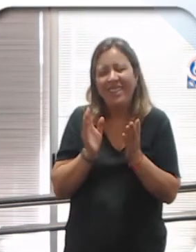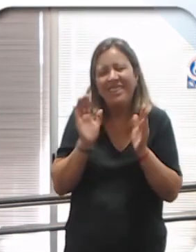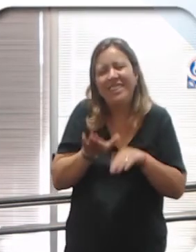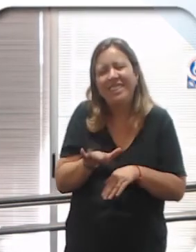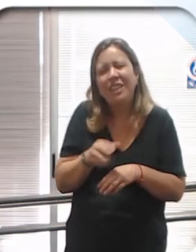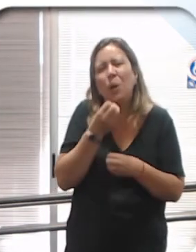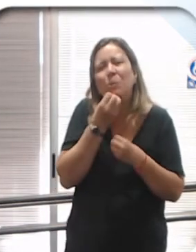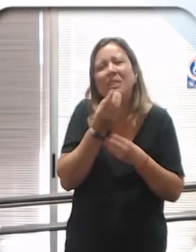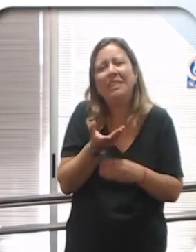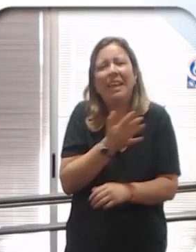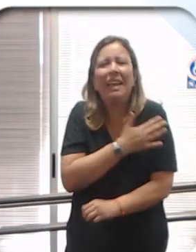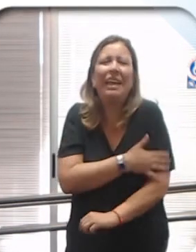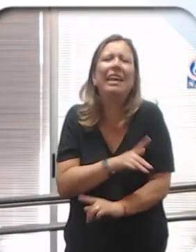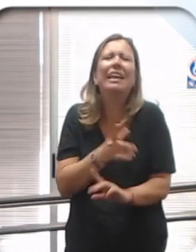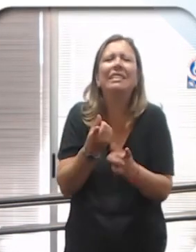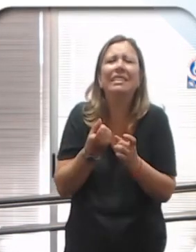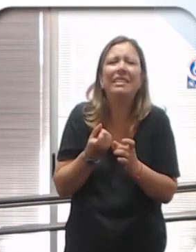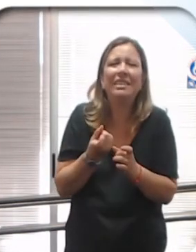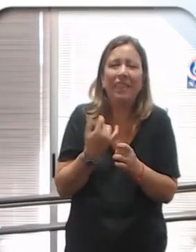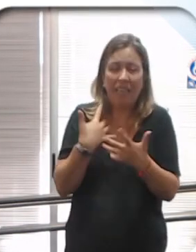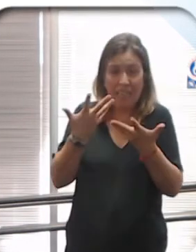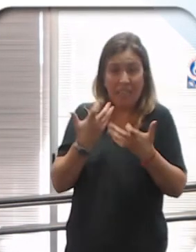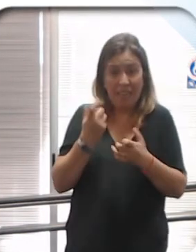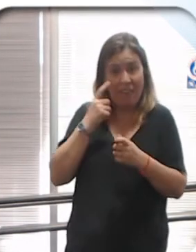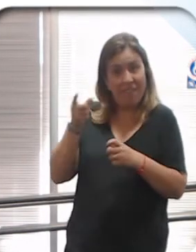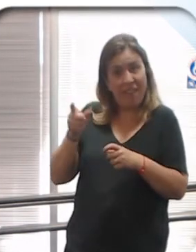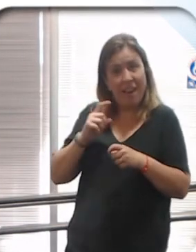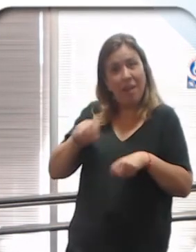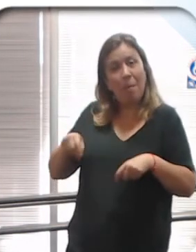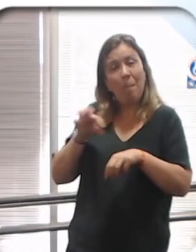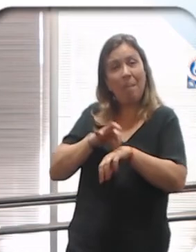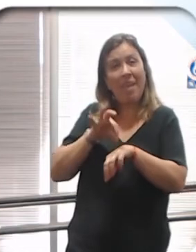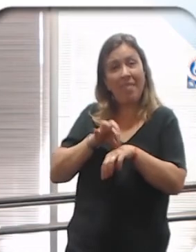¿cómo estás? ¿Qué necesitas? ¿Querés venir al urologo?